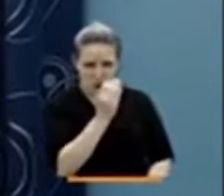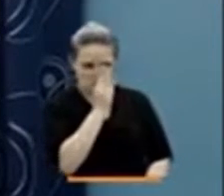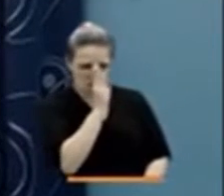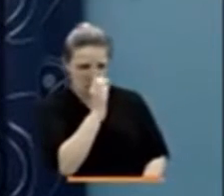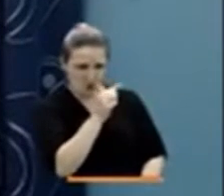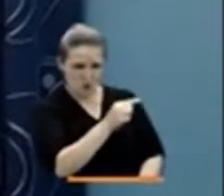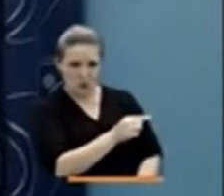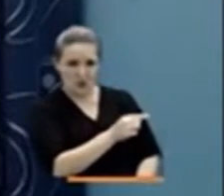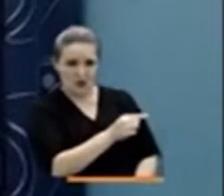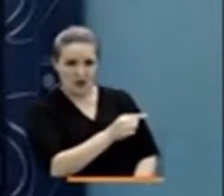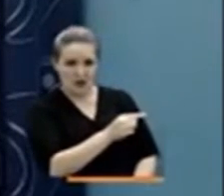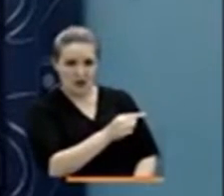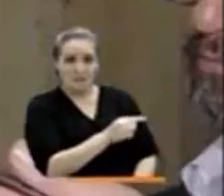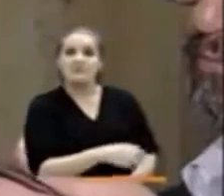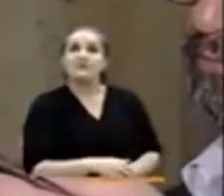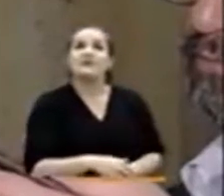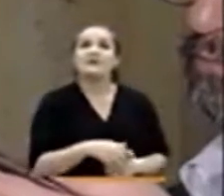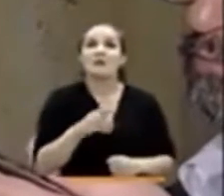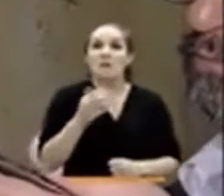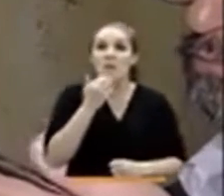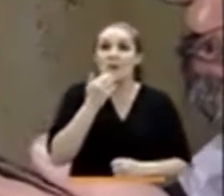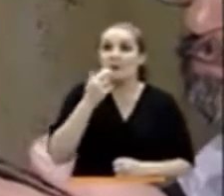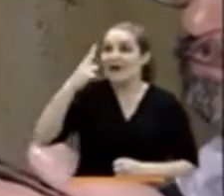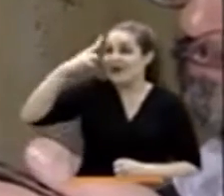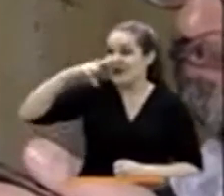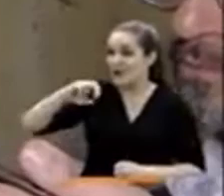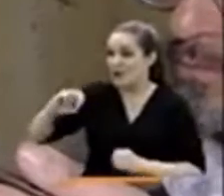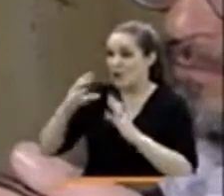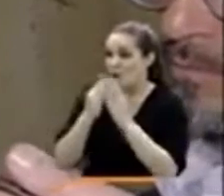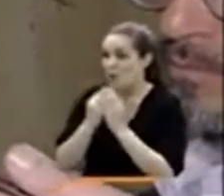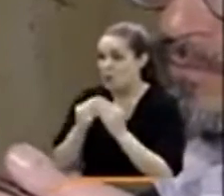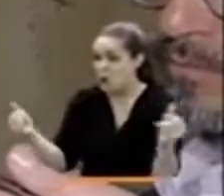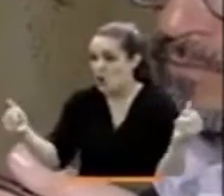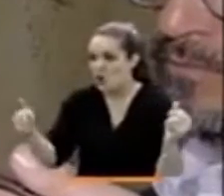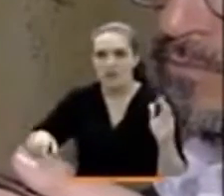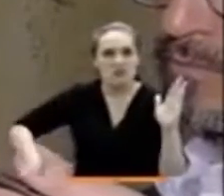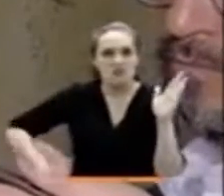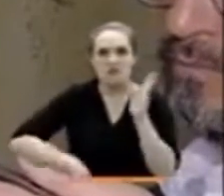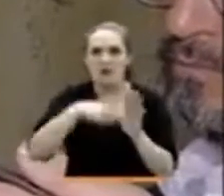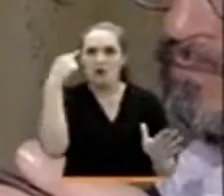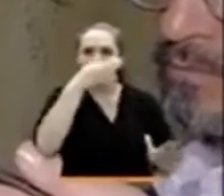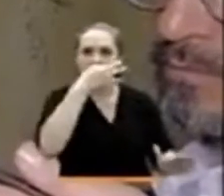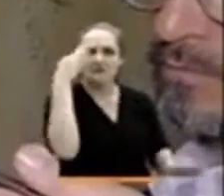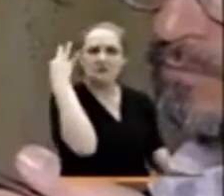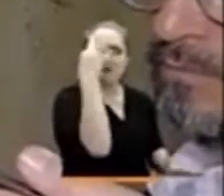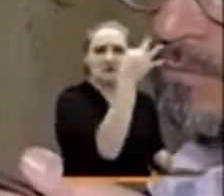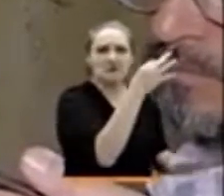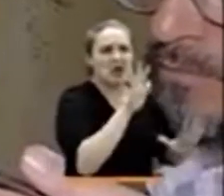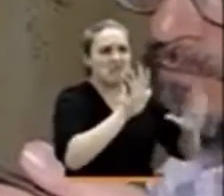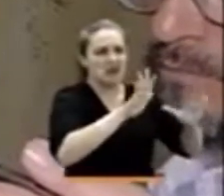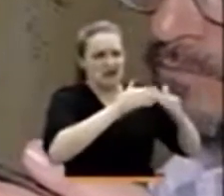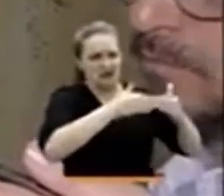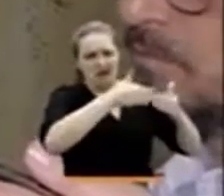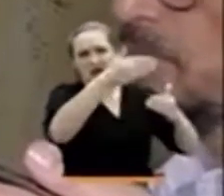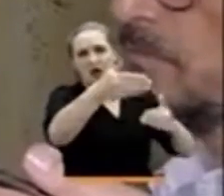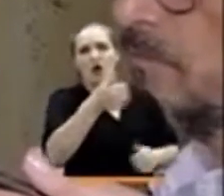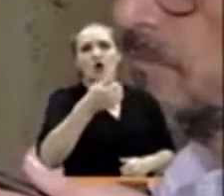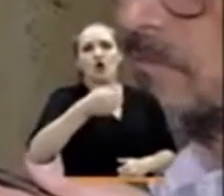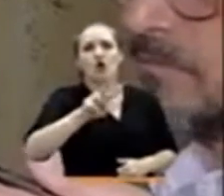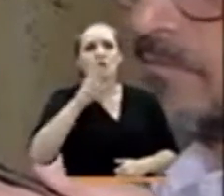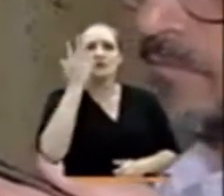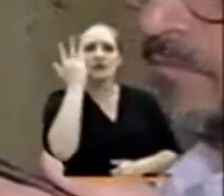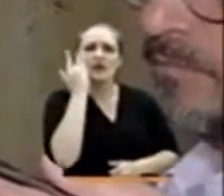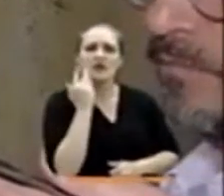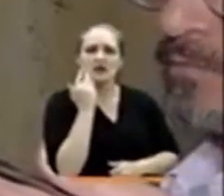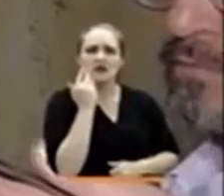La oportuna denuncia de los entornos, de alguna manera parece que había unas sospechas